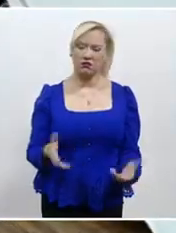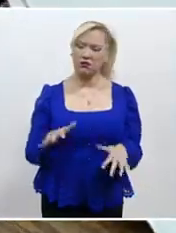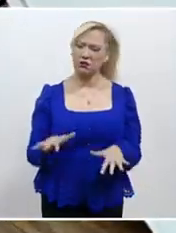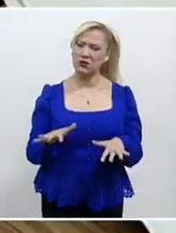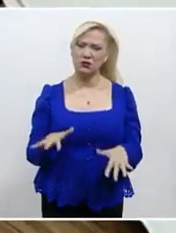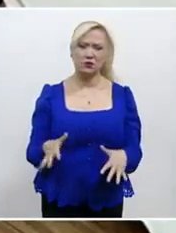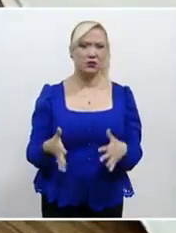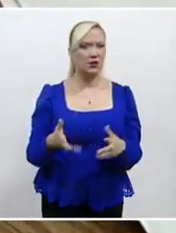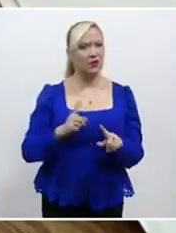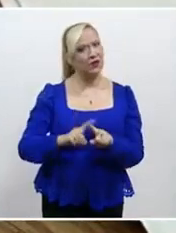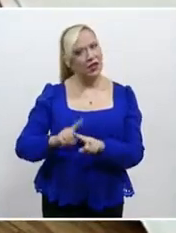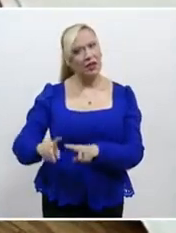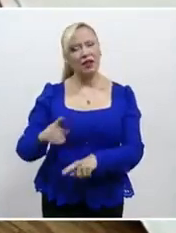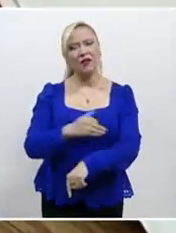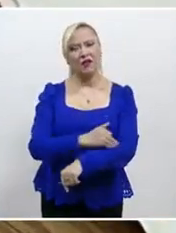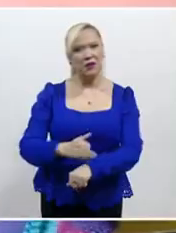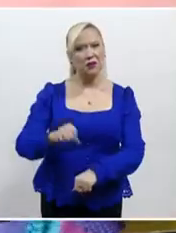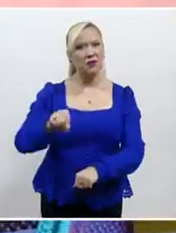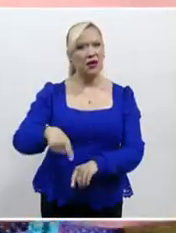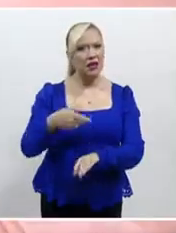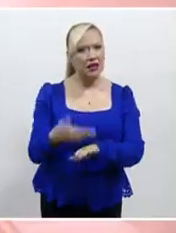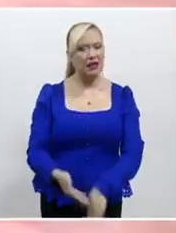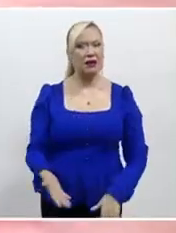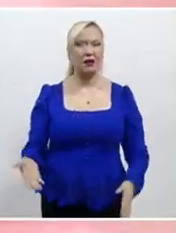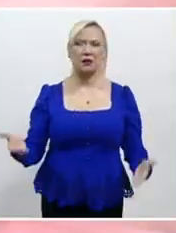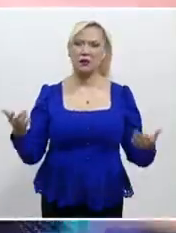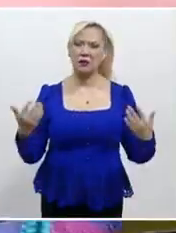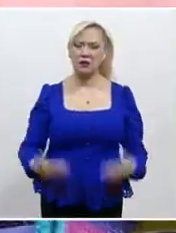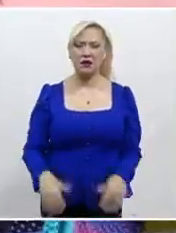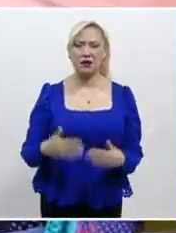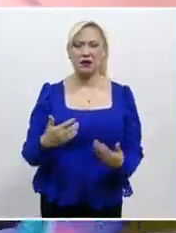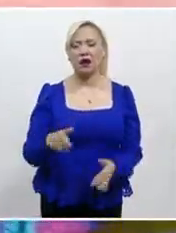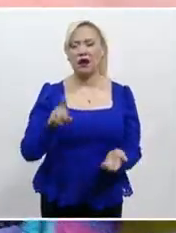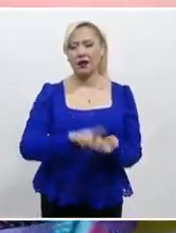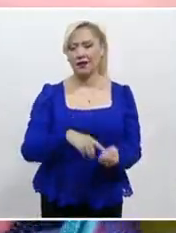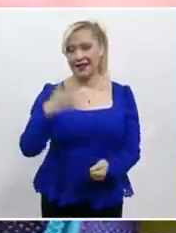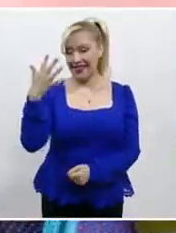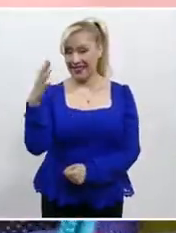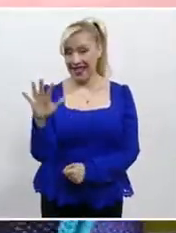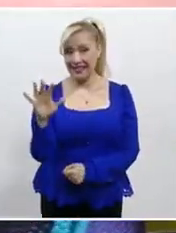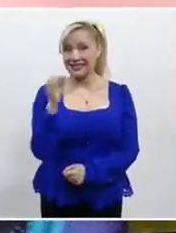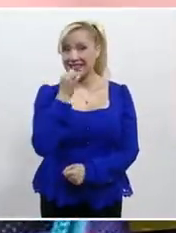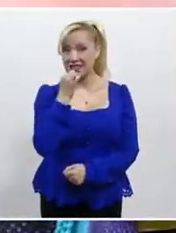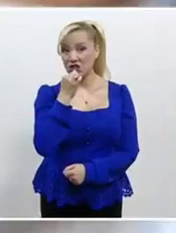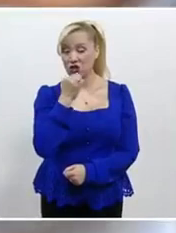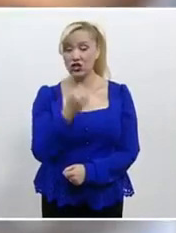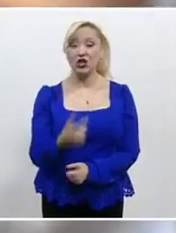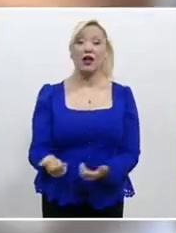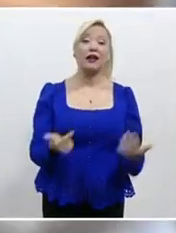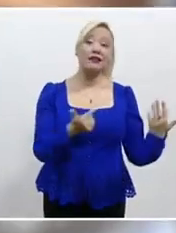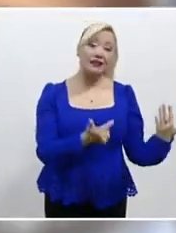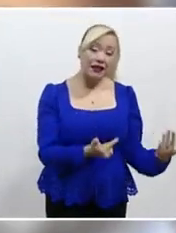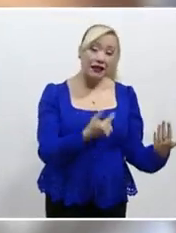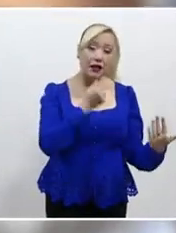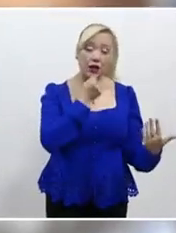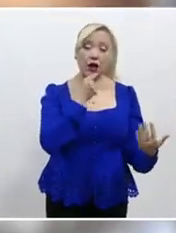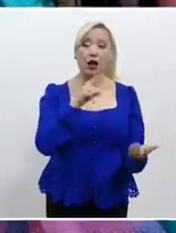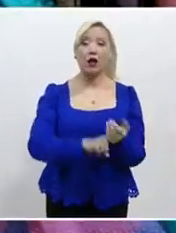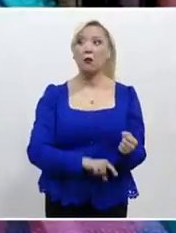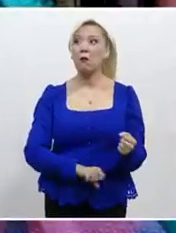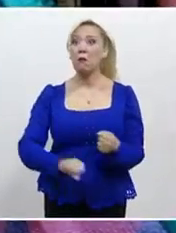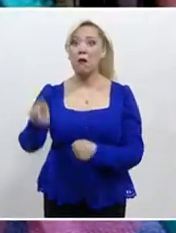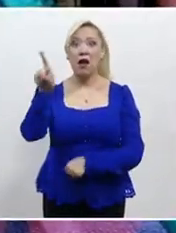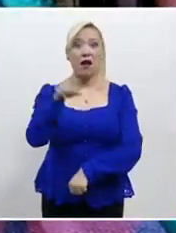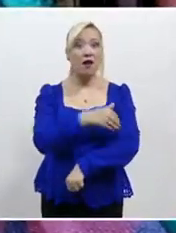un conversatorio sobre violencia infantil, señalaron que 7 de cada 10 casos de abuso sexual a la infantes, el agresor es un familiar